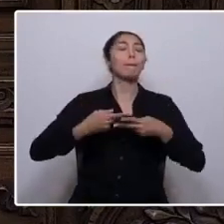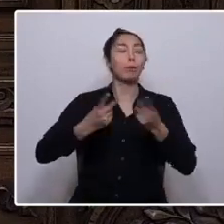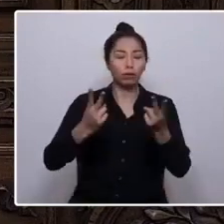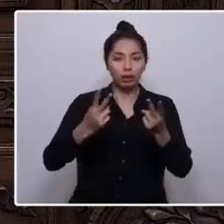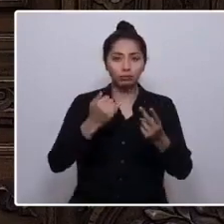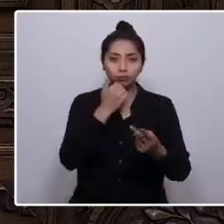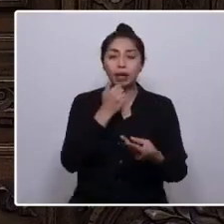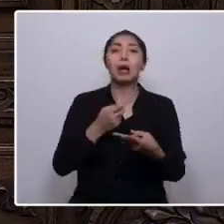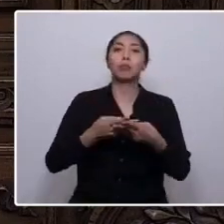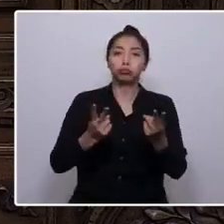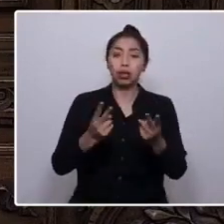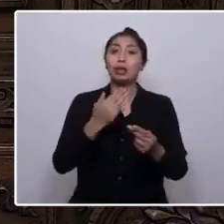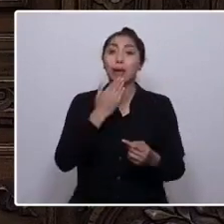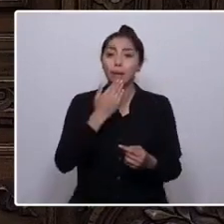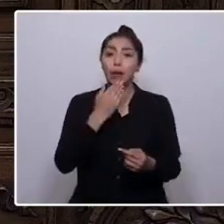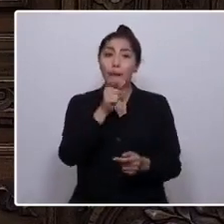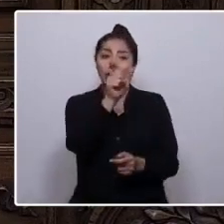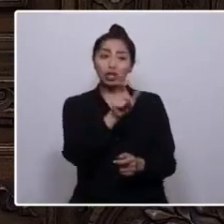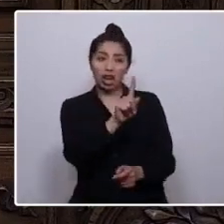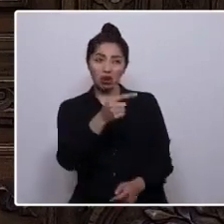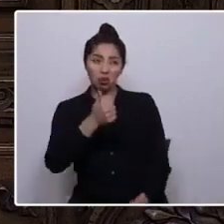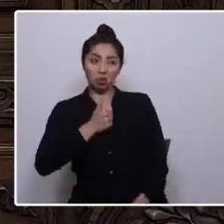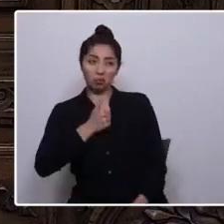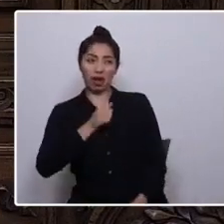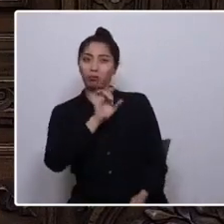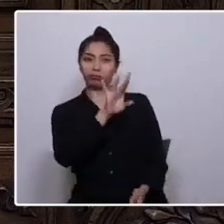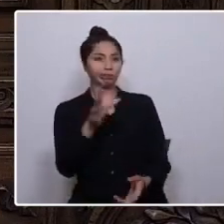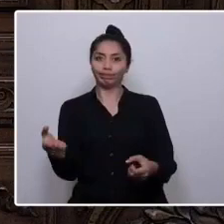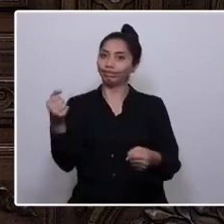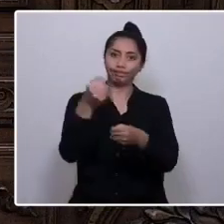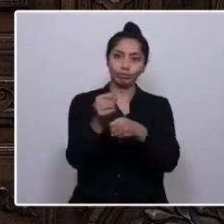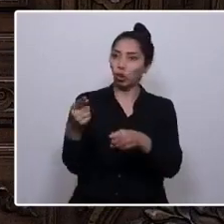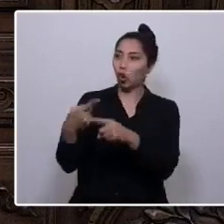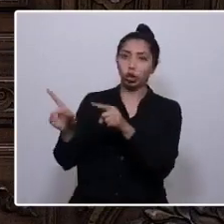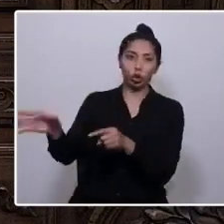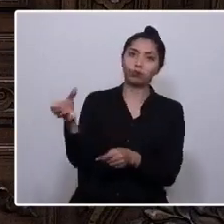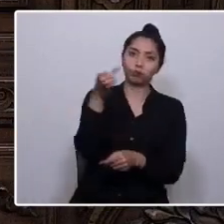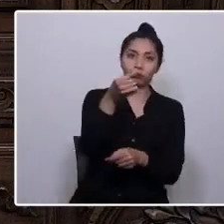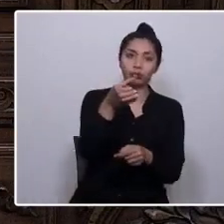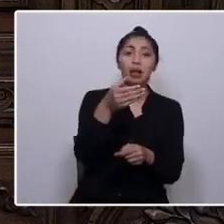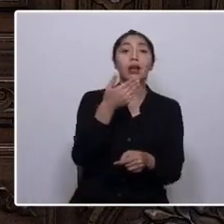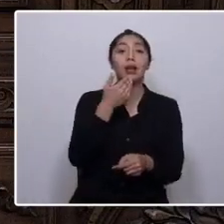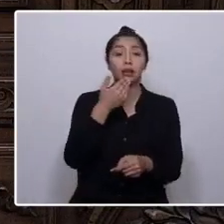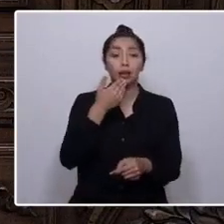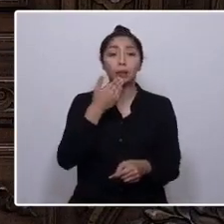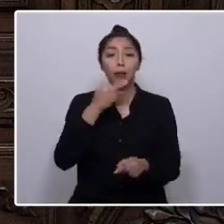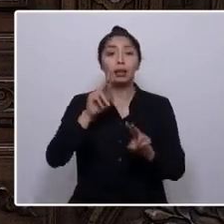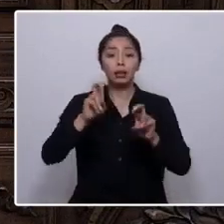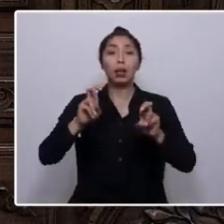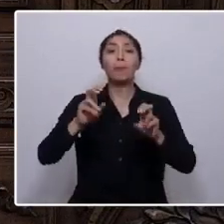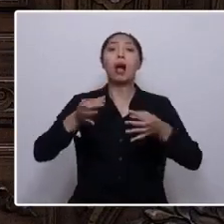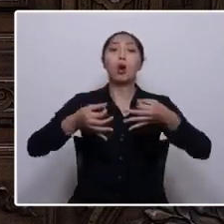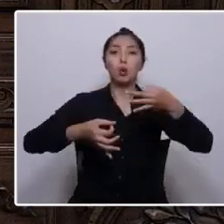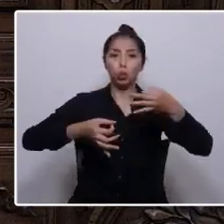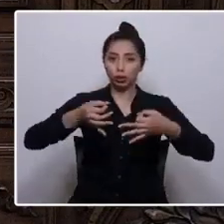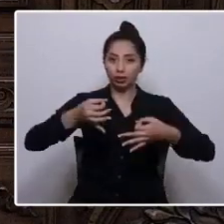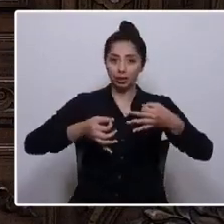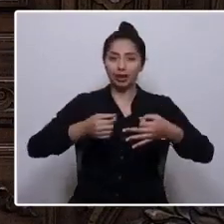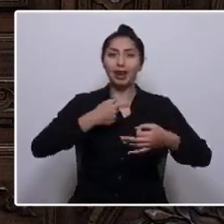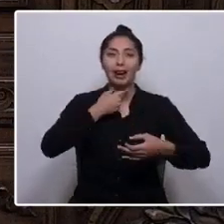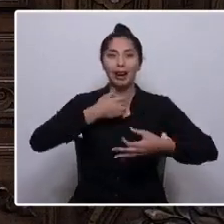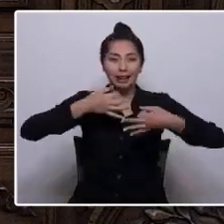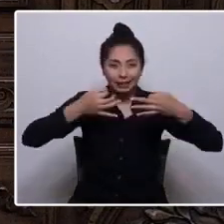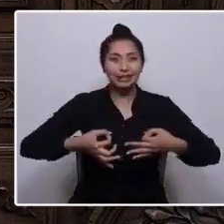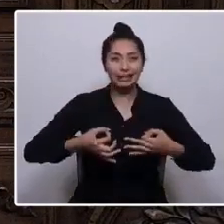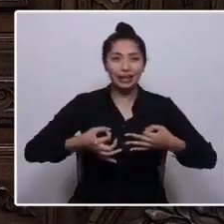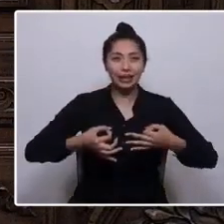a quienes no cumplan con el mandato. Y por otro lado, a la justicia, porque debemos garantizar que el ejercicio